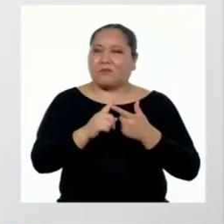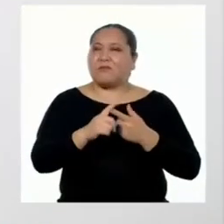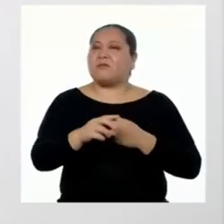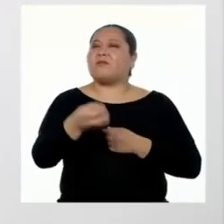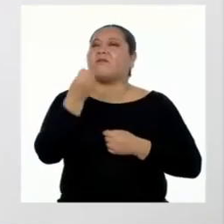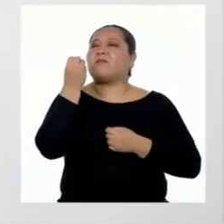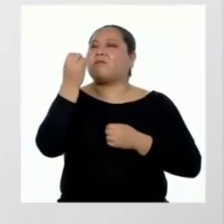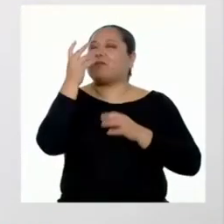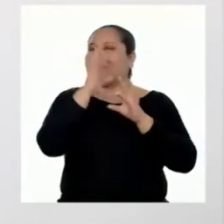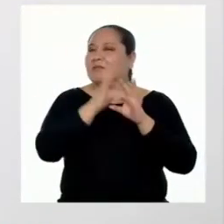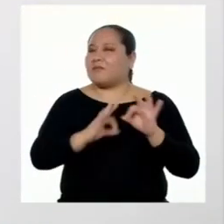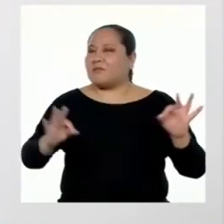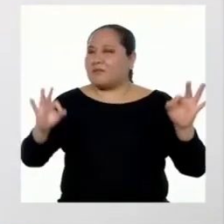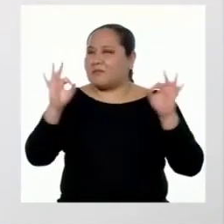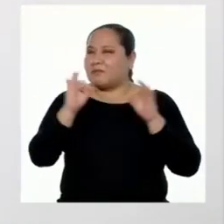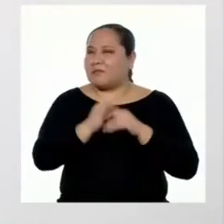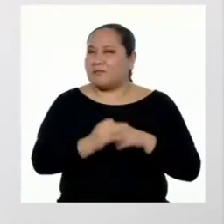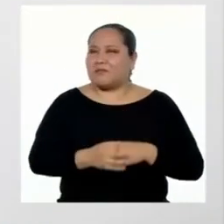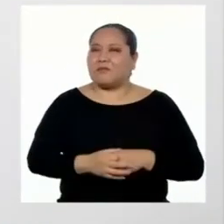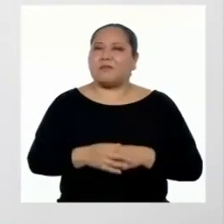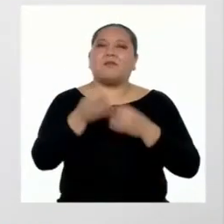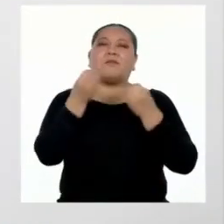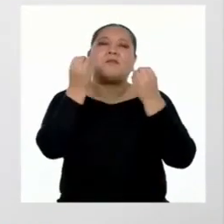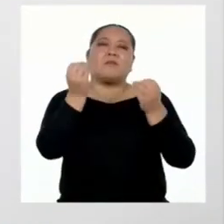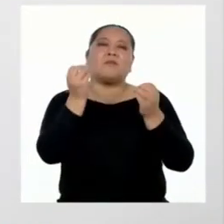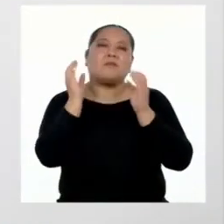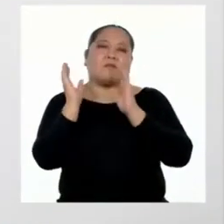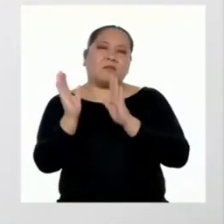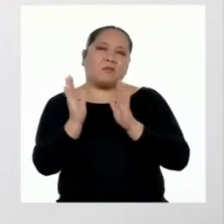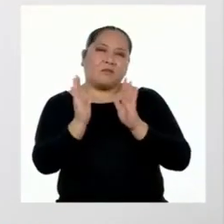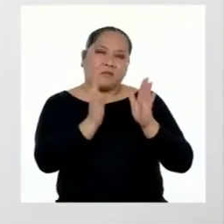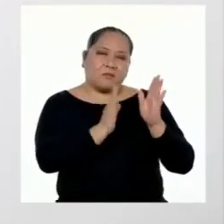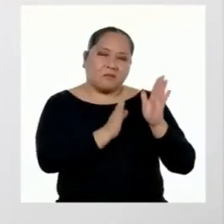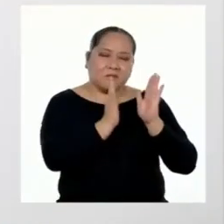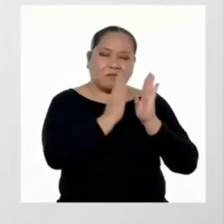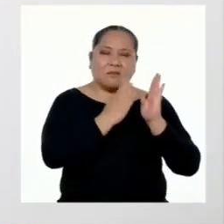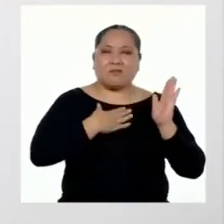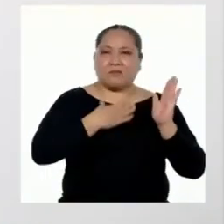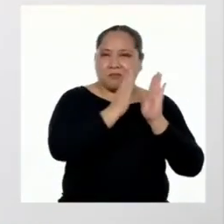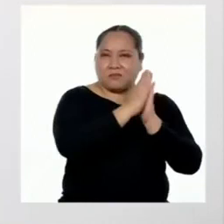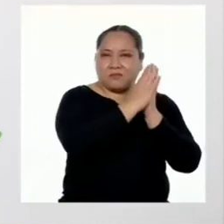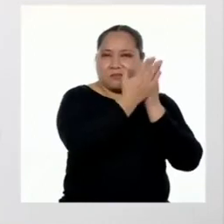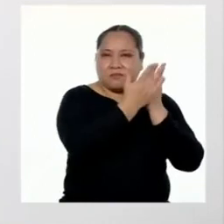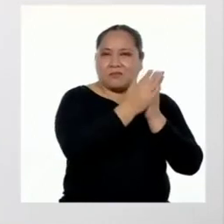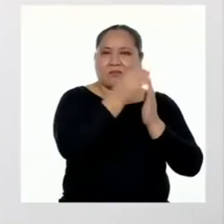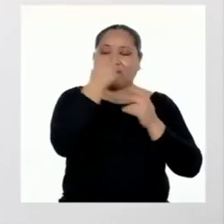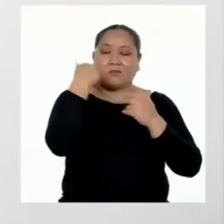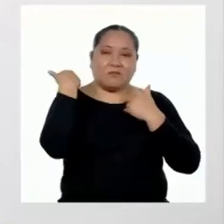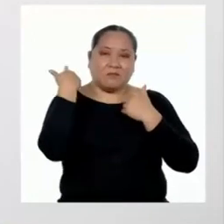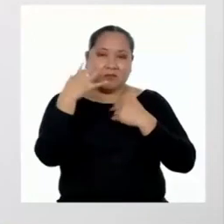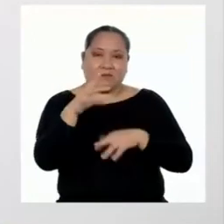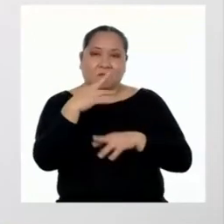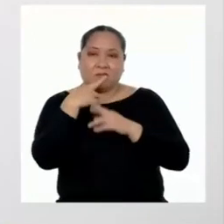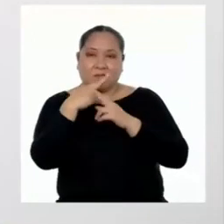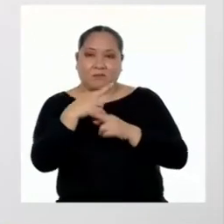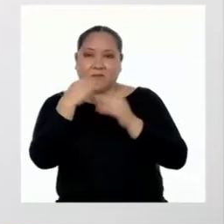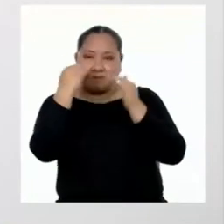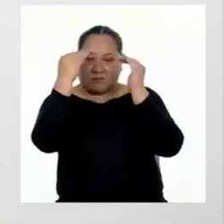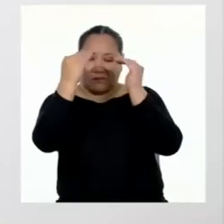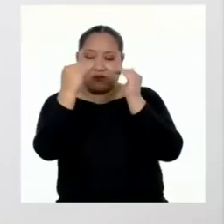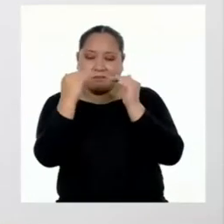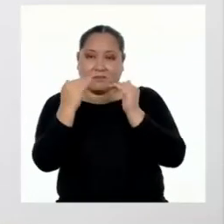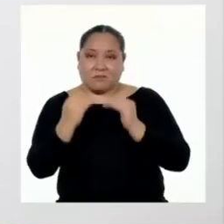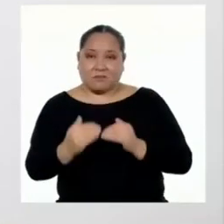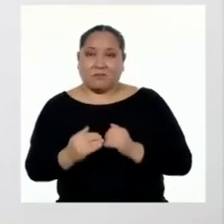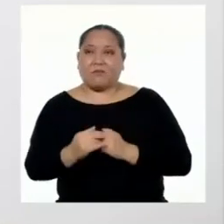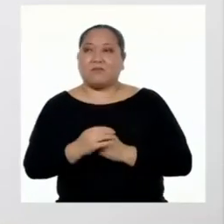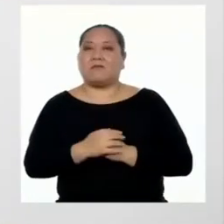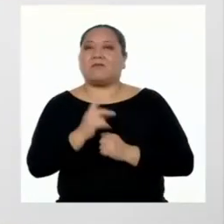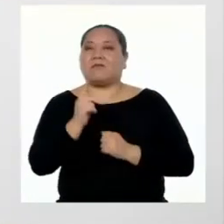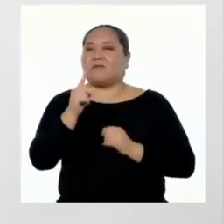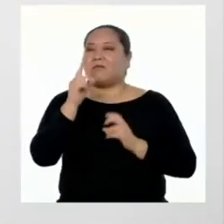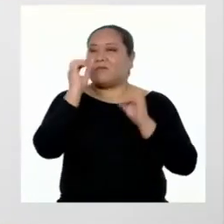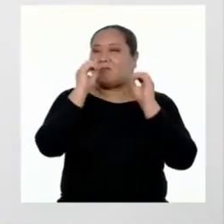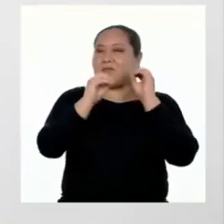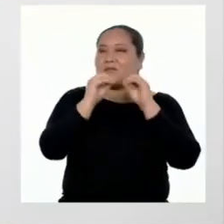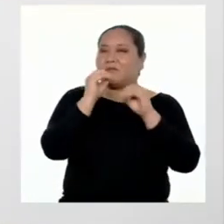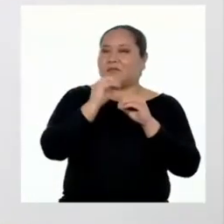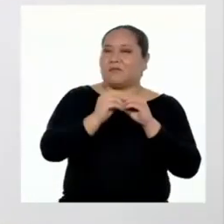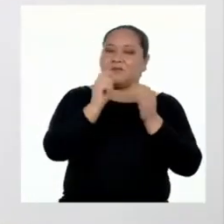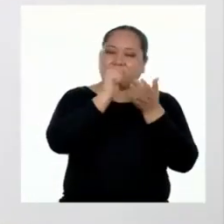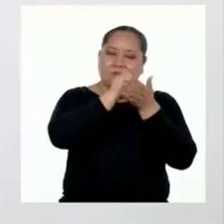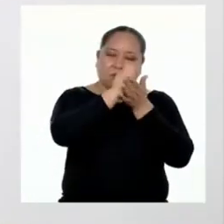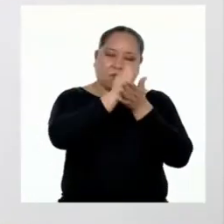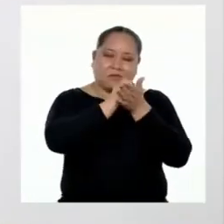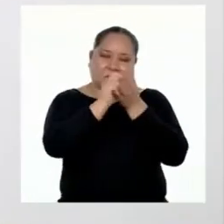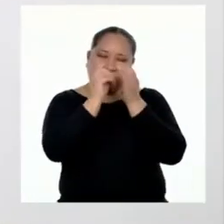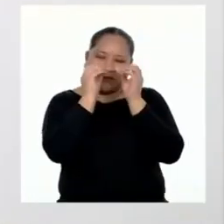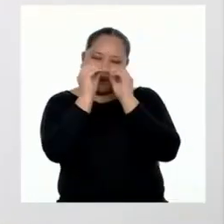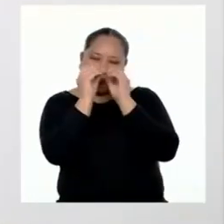es importante? ¿Y cómo está organizada mi cartilla? Una vez que respondan a las preguntas, fíjense en